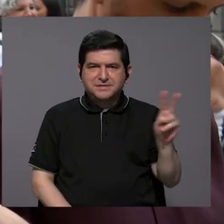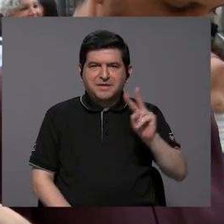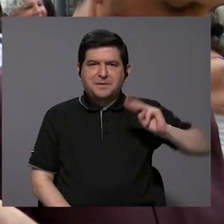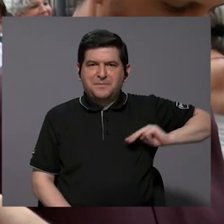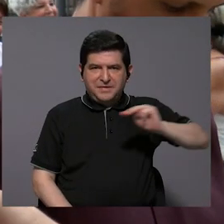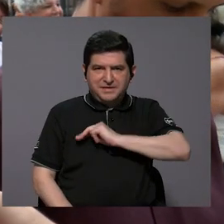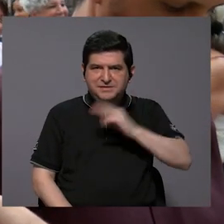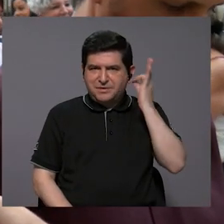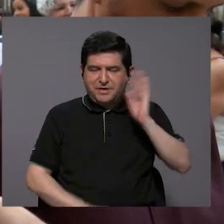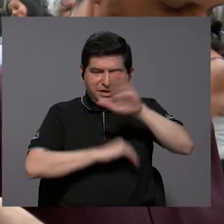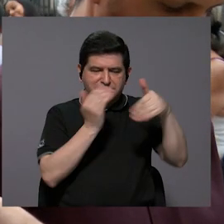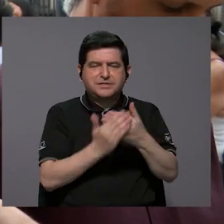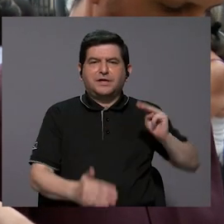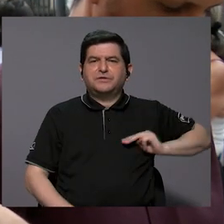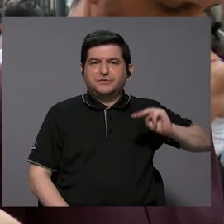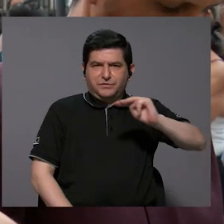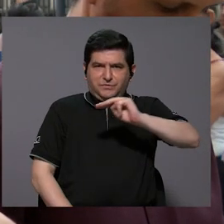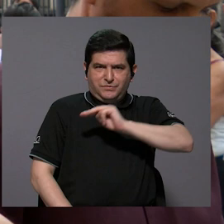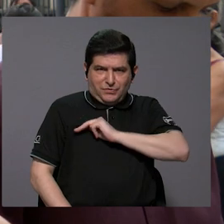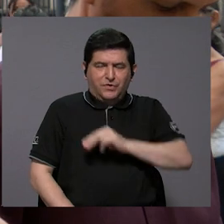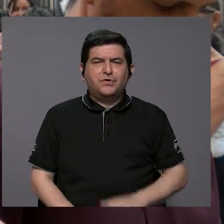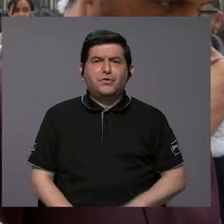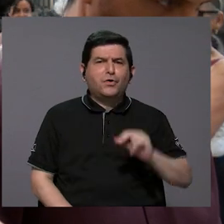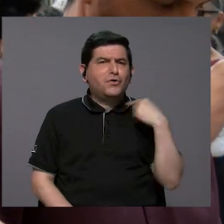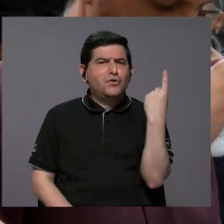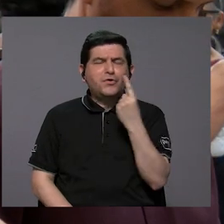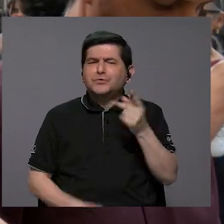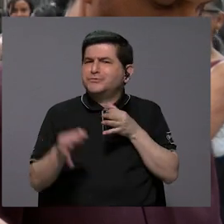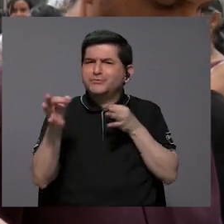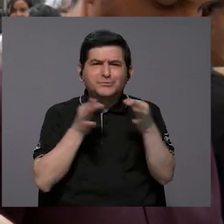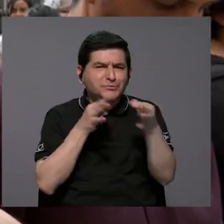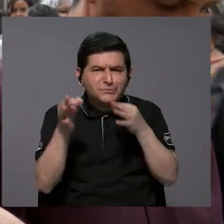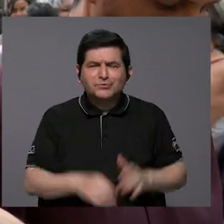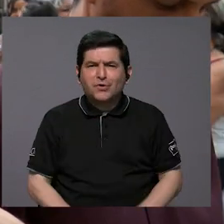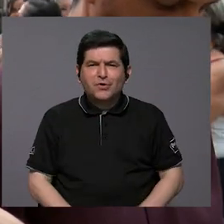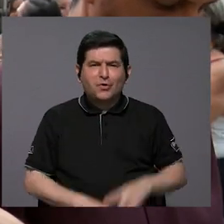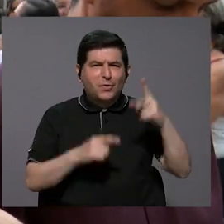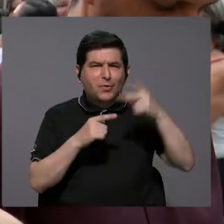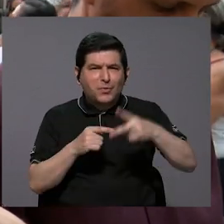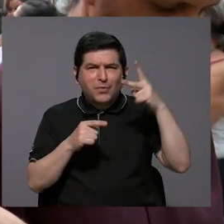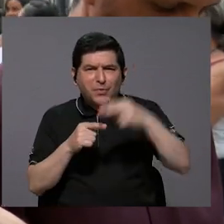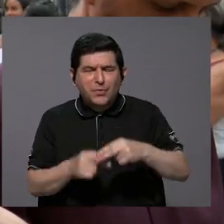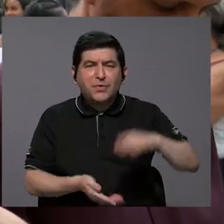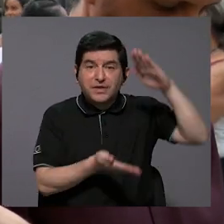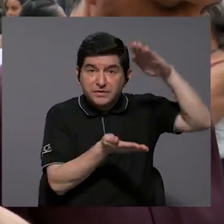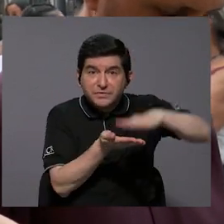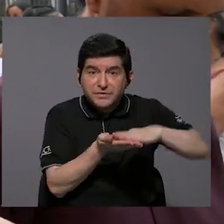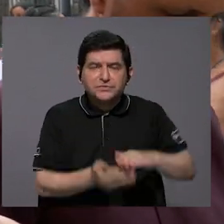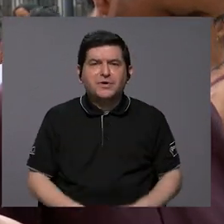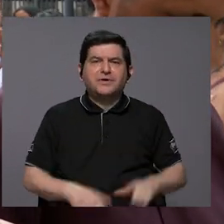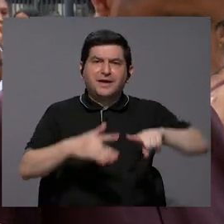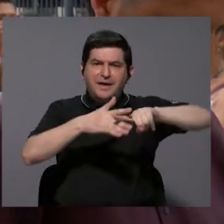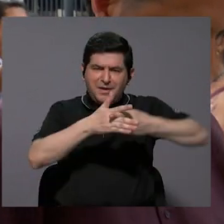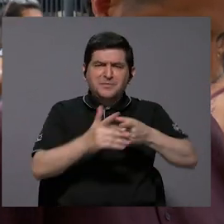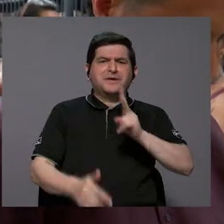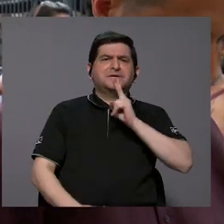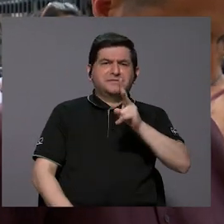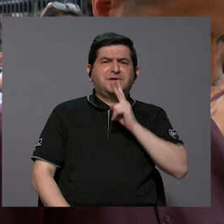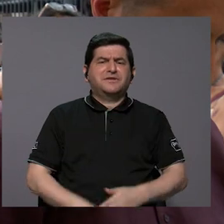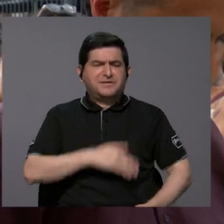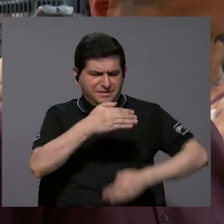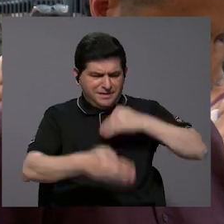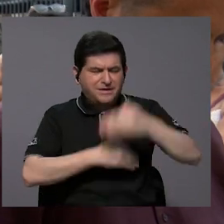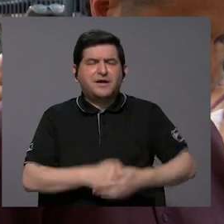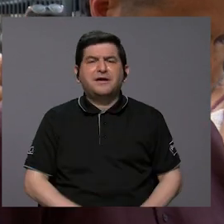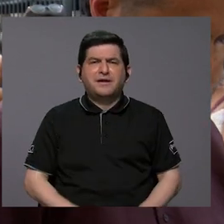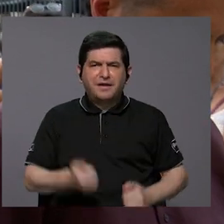ministra como la viceministra y todo el ministerio no solamente den explicaciones de los despidos del recorte, sino que comiencen